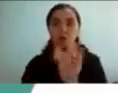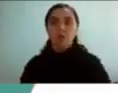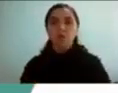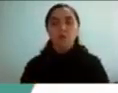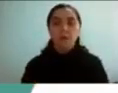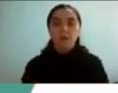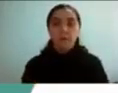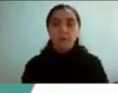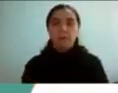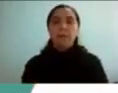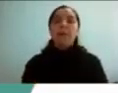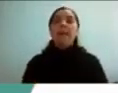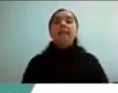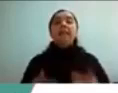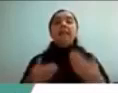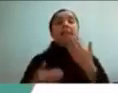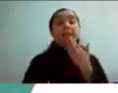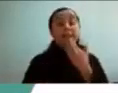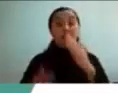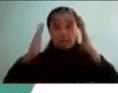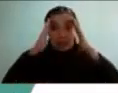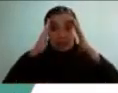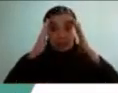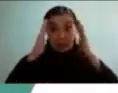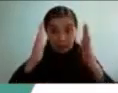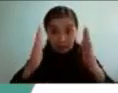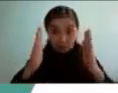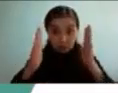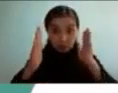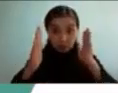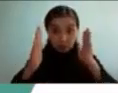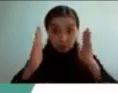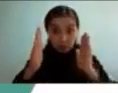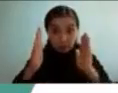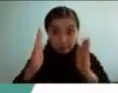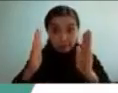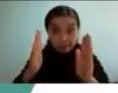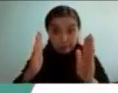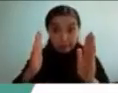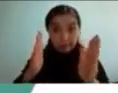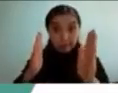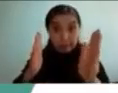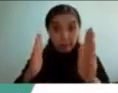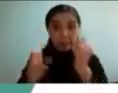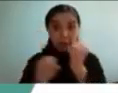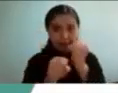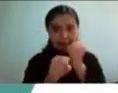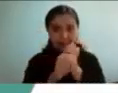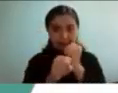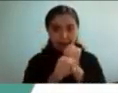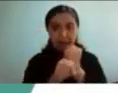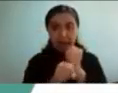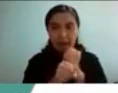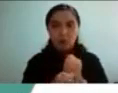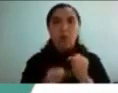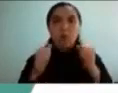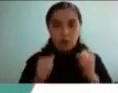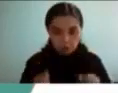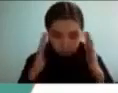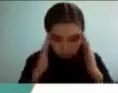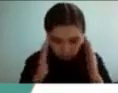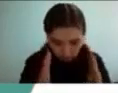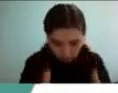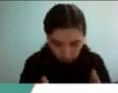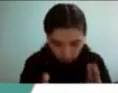por otro lado está la atención sostenida que es la capacidad que tengo para poder mantenerme en una tarea el tiempo suficiente después tenemos la